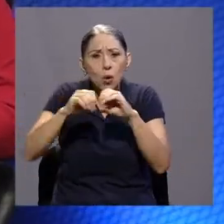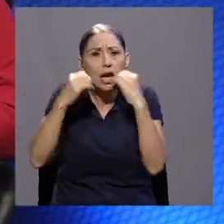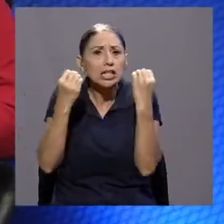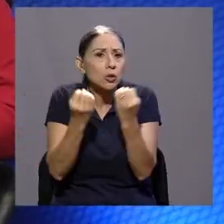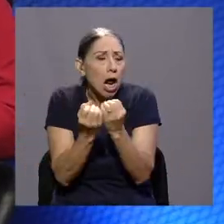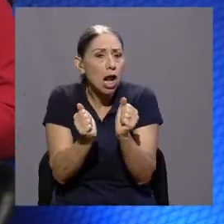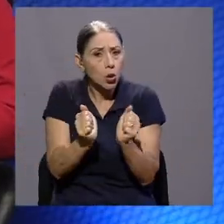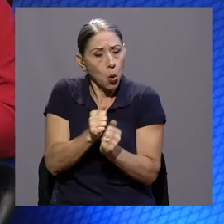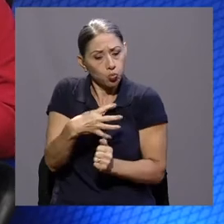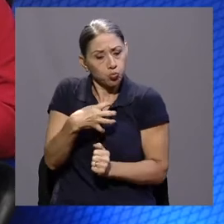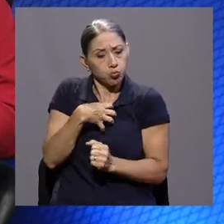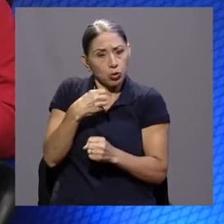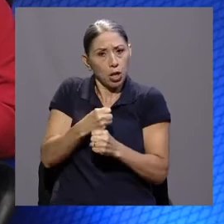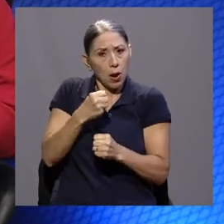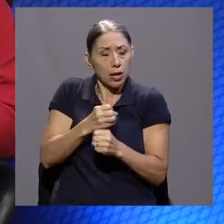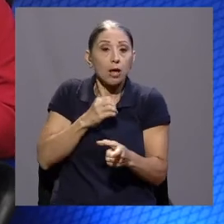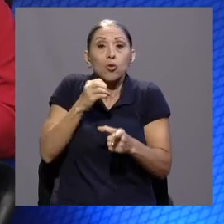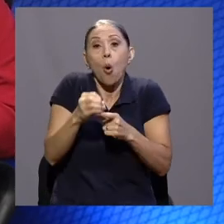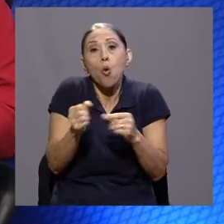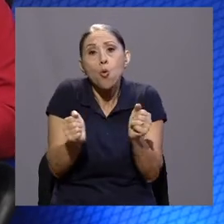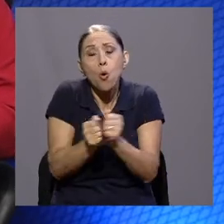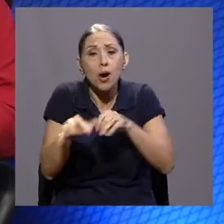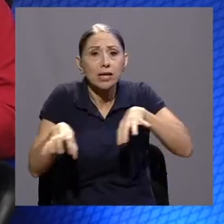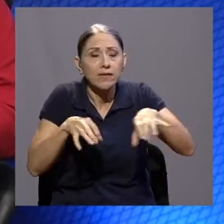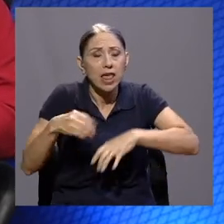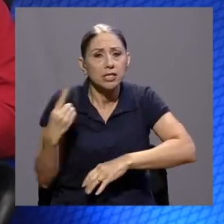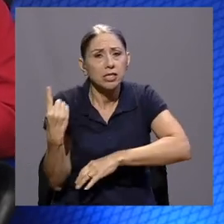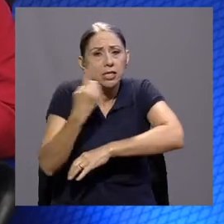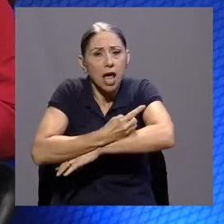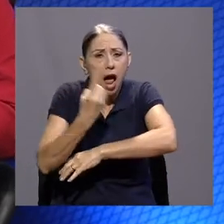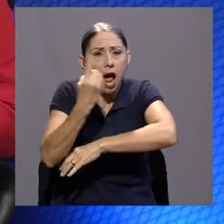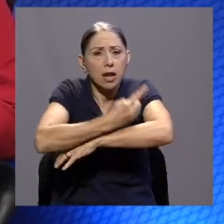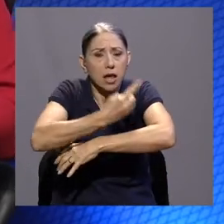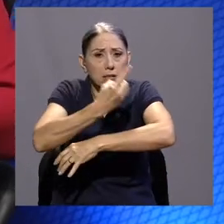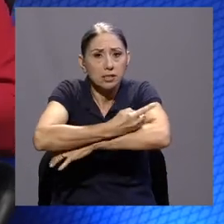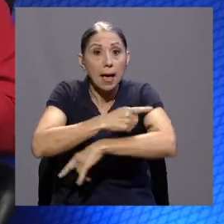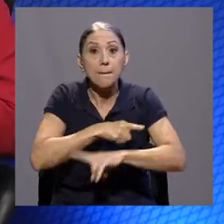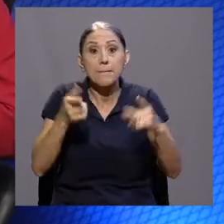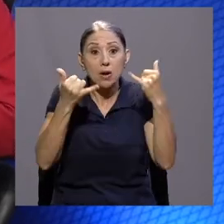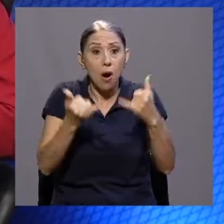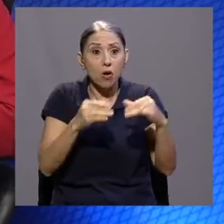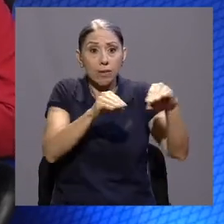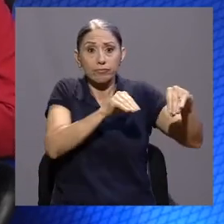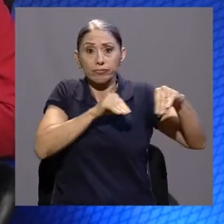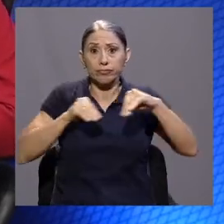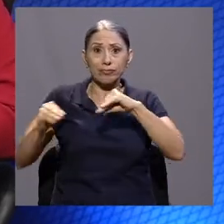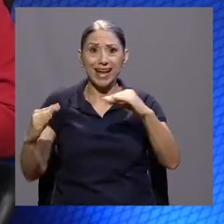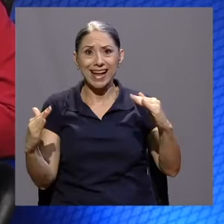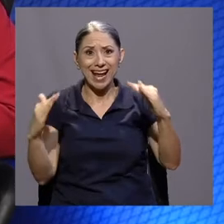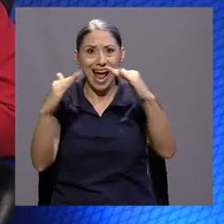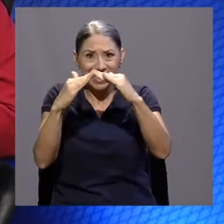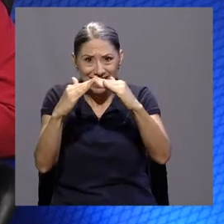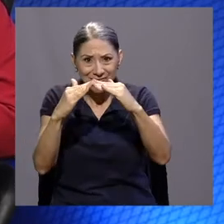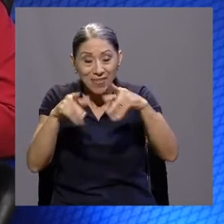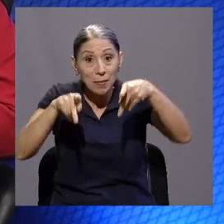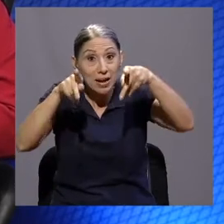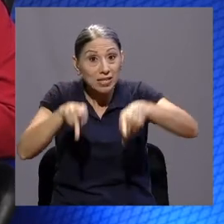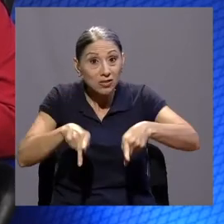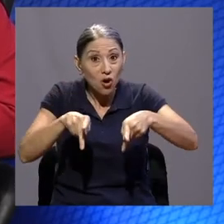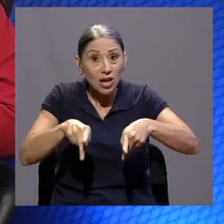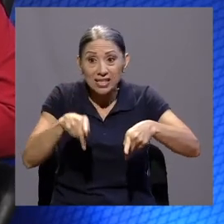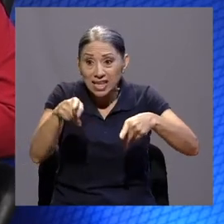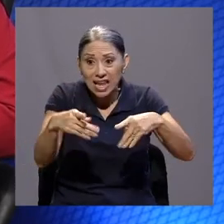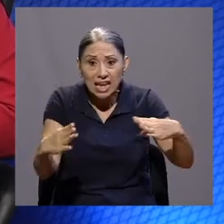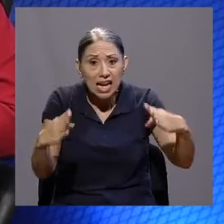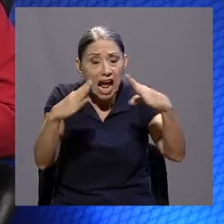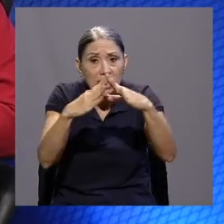sus respectivas tareas o las actividades diarias a nivel de trabajo, pero ya al estar en la casa con aquellos teletrabajadores que no